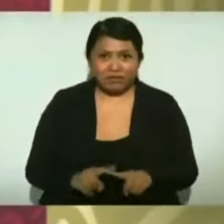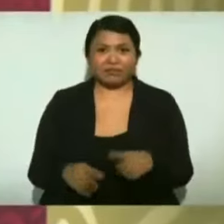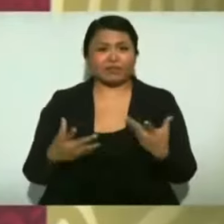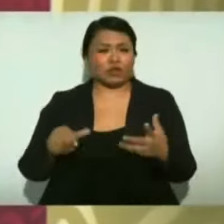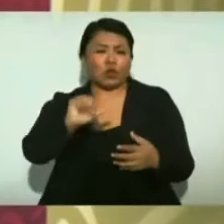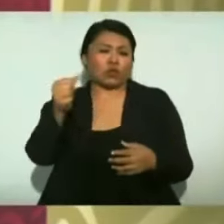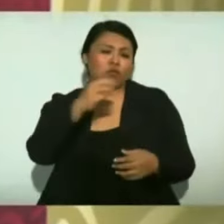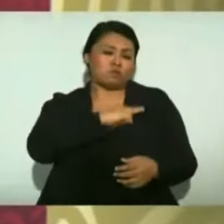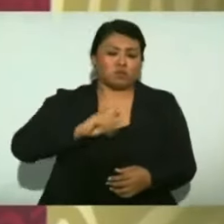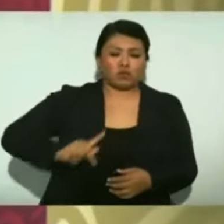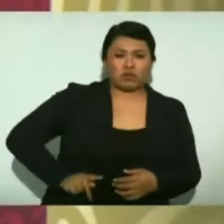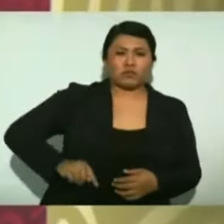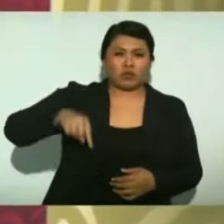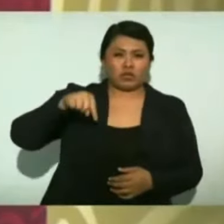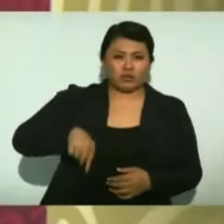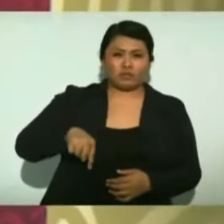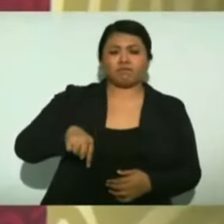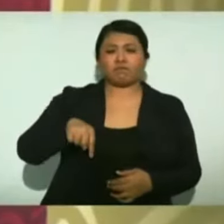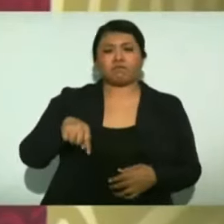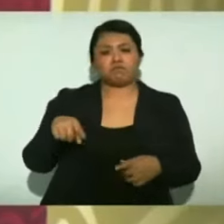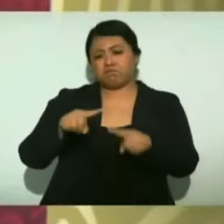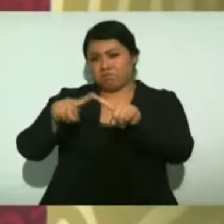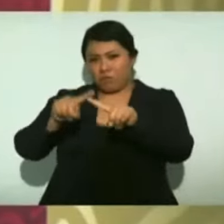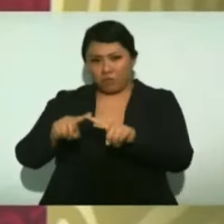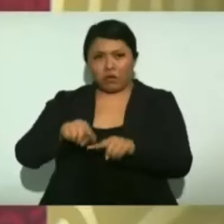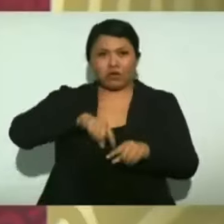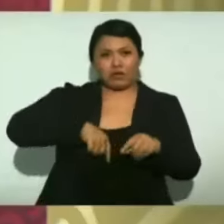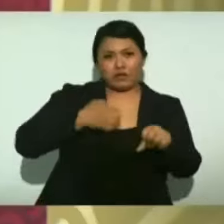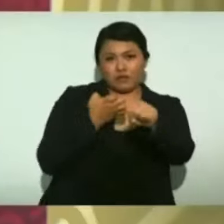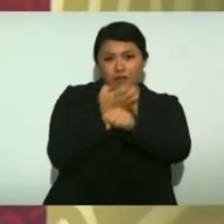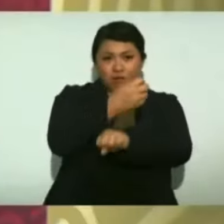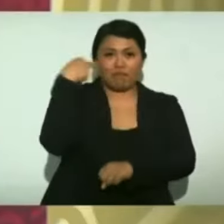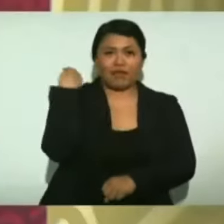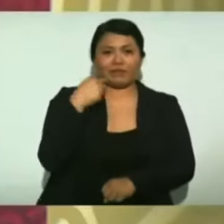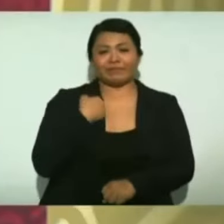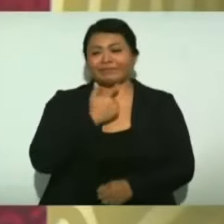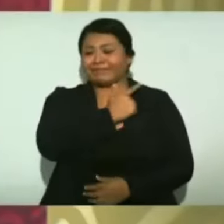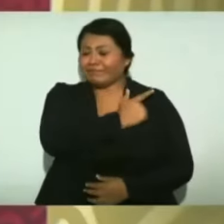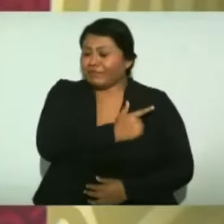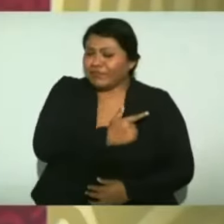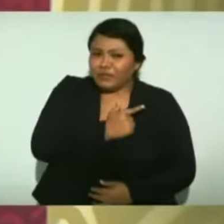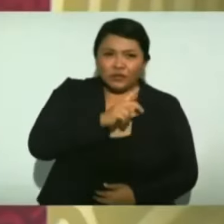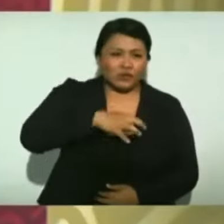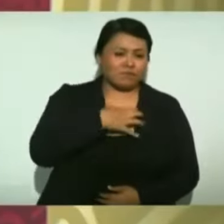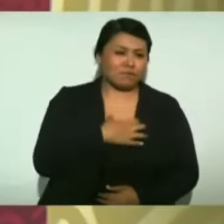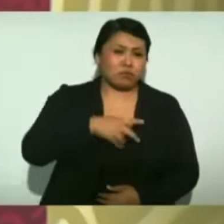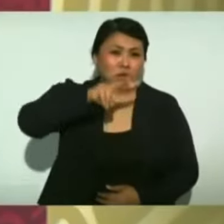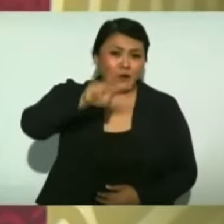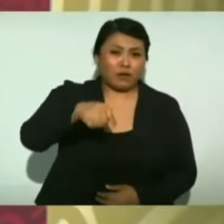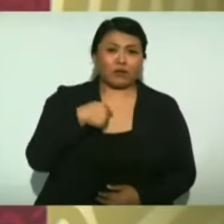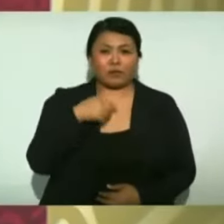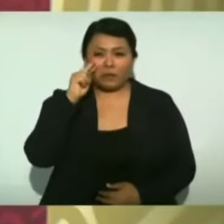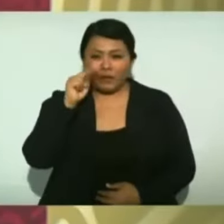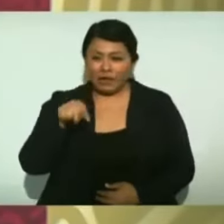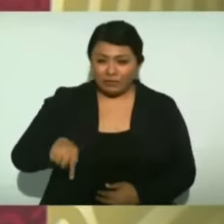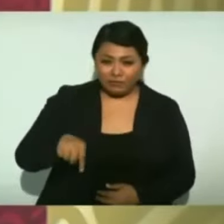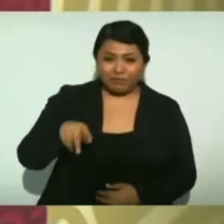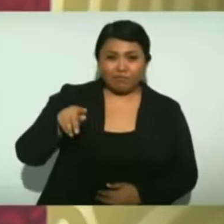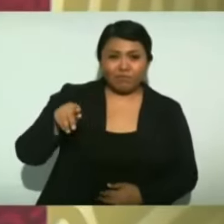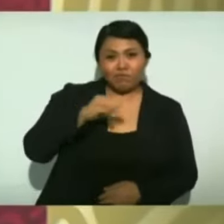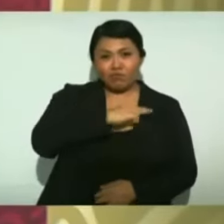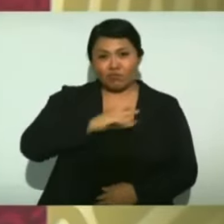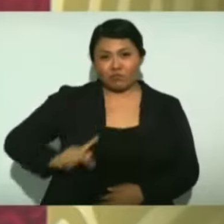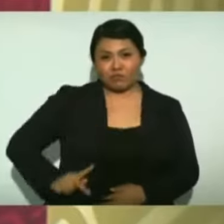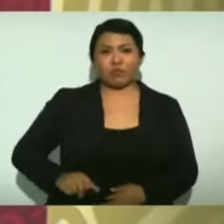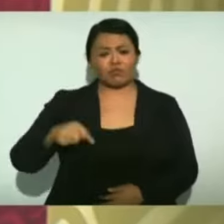municipios de esta región del estado de Veracruz. Me da mucho gusto estar en Sayula, este